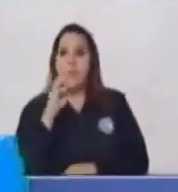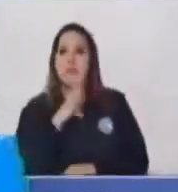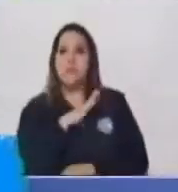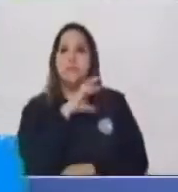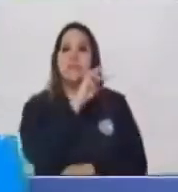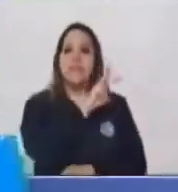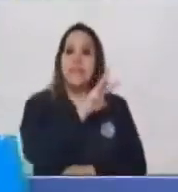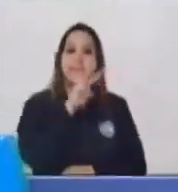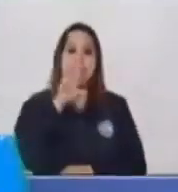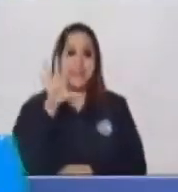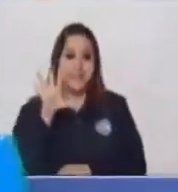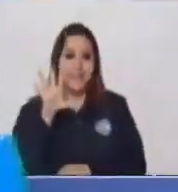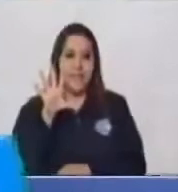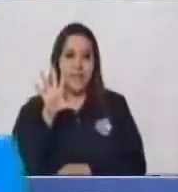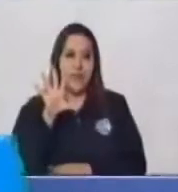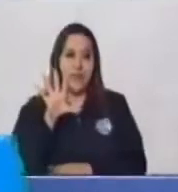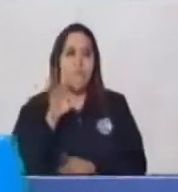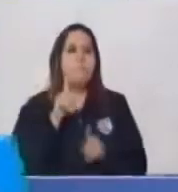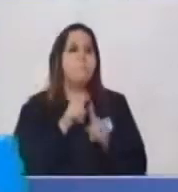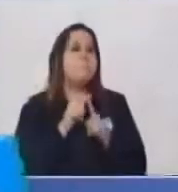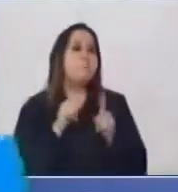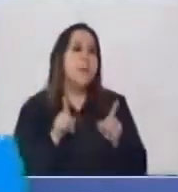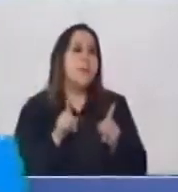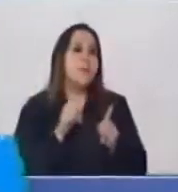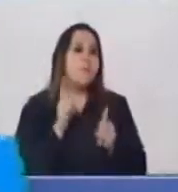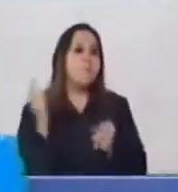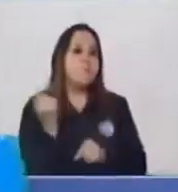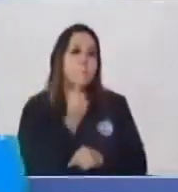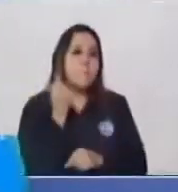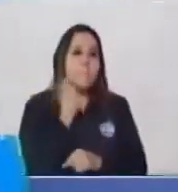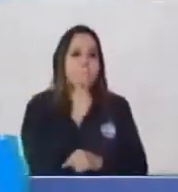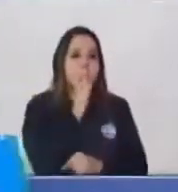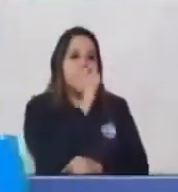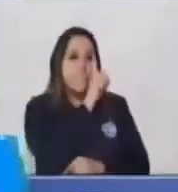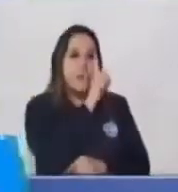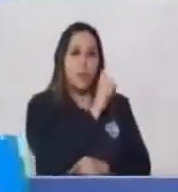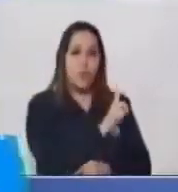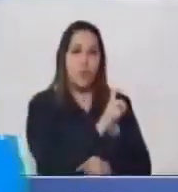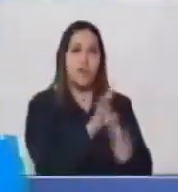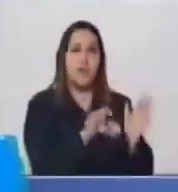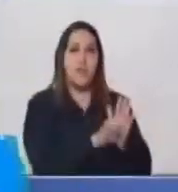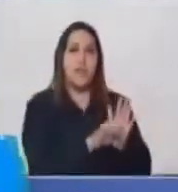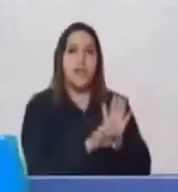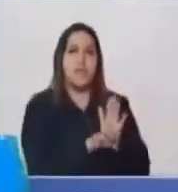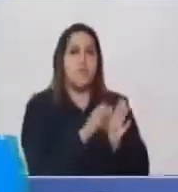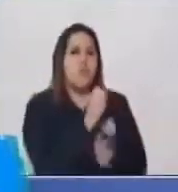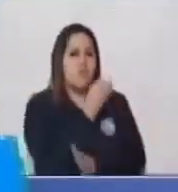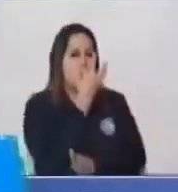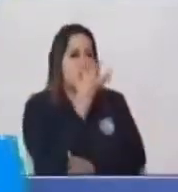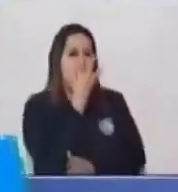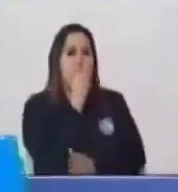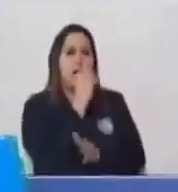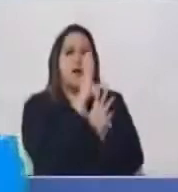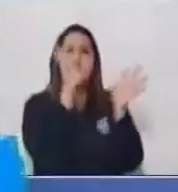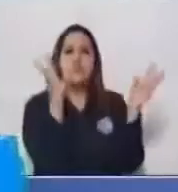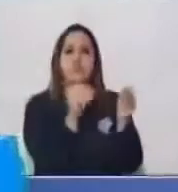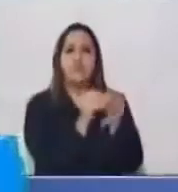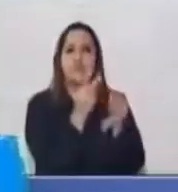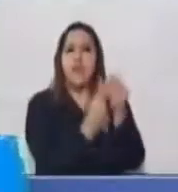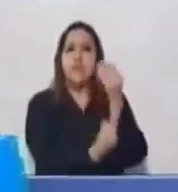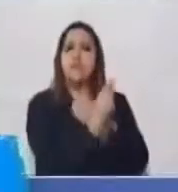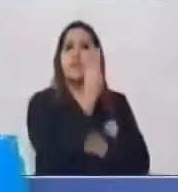haciendo ¿Cuántos mangos Tienen entre los dos? ¿Qué nos está diciendo? Que tenemos que Unir